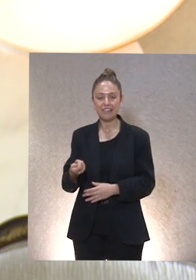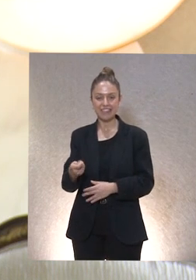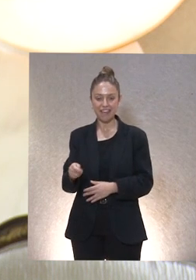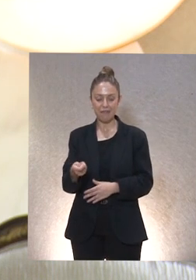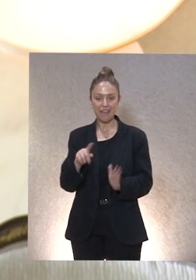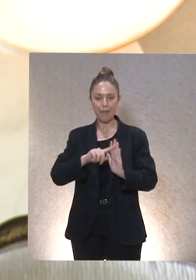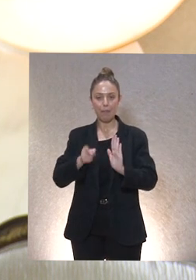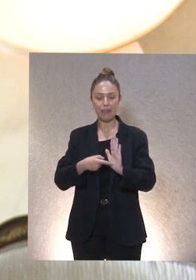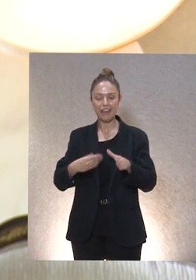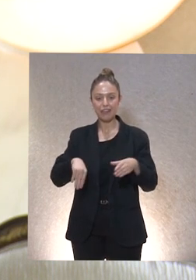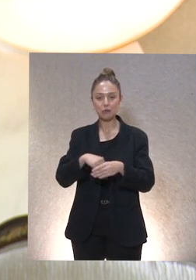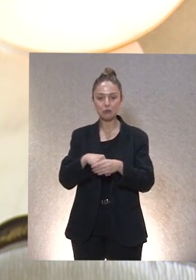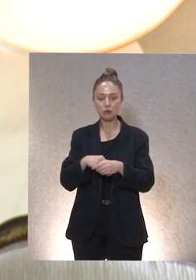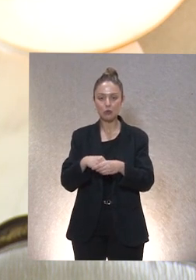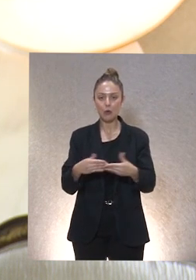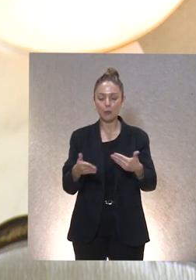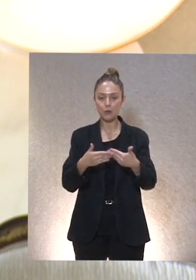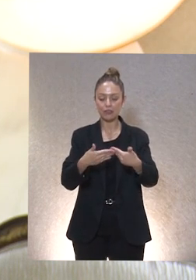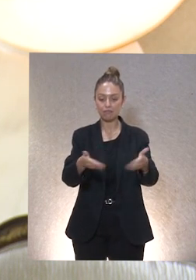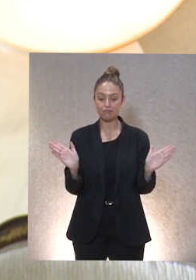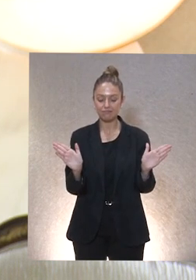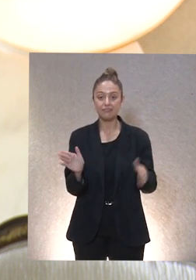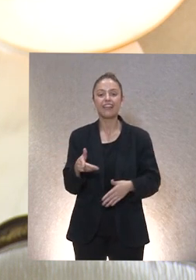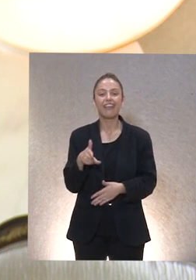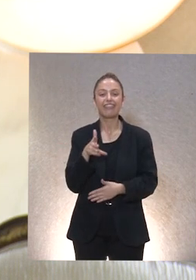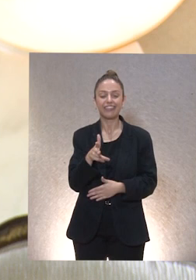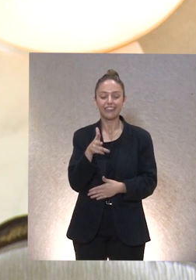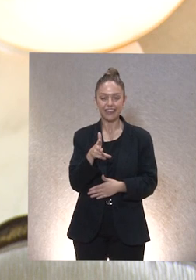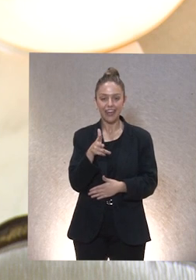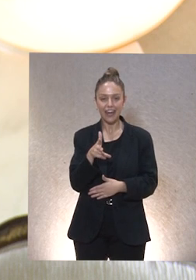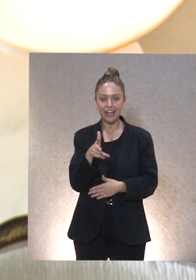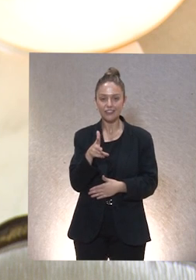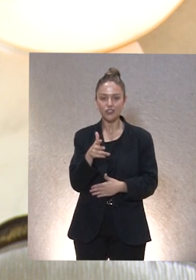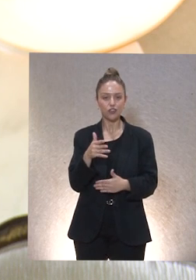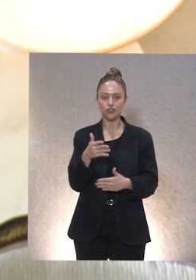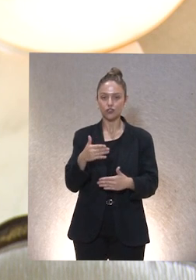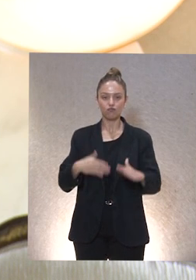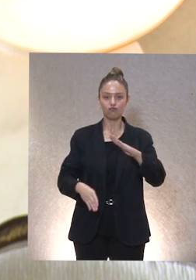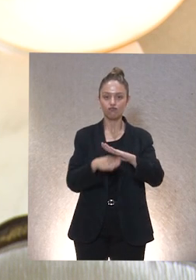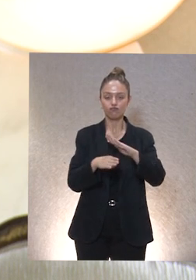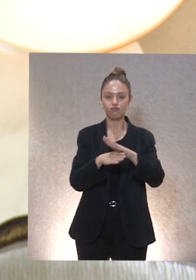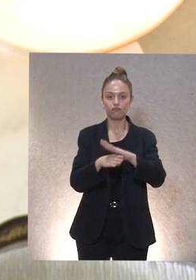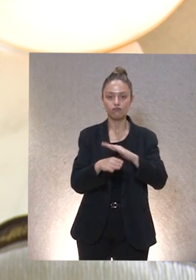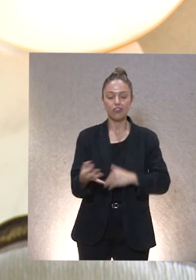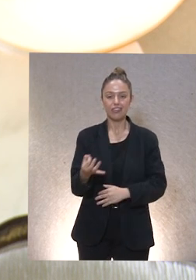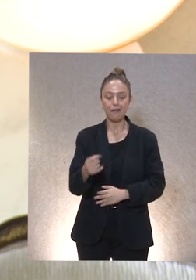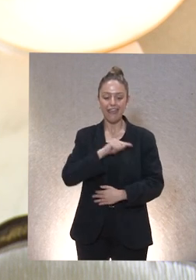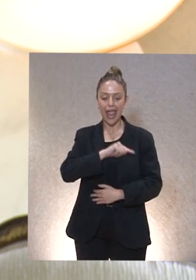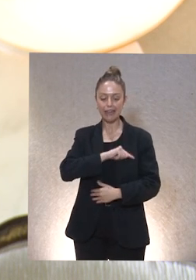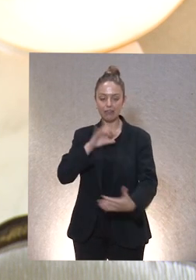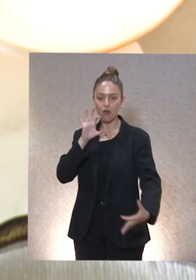abre las puertas de los derechos que tienen que sostenerse siempre sobre unos pilares éticos.